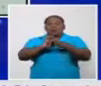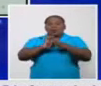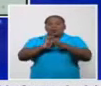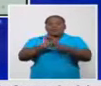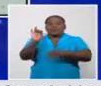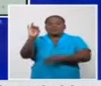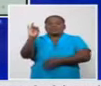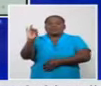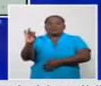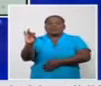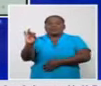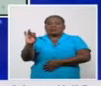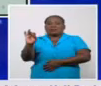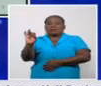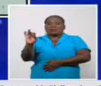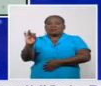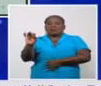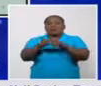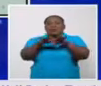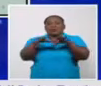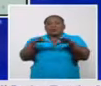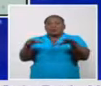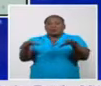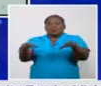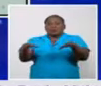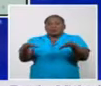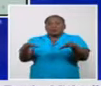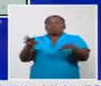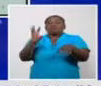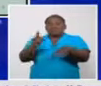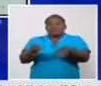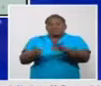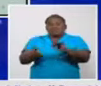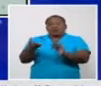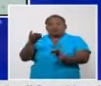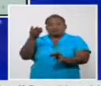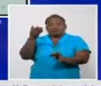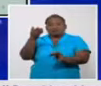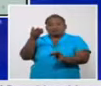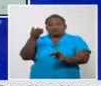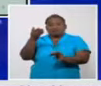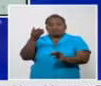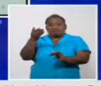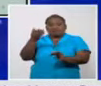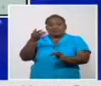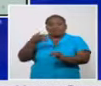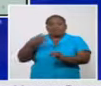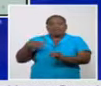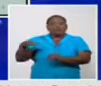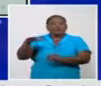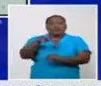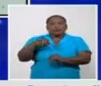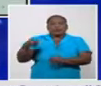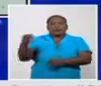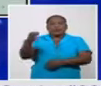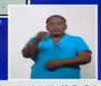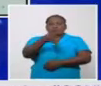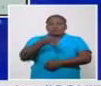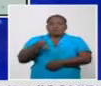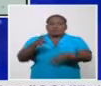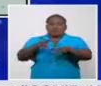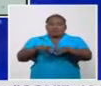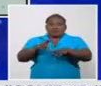dispersos y con cifras elevadas en prácticamente todos sus municipios.